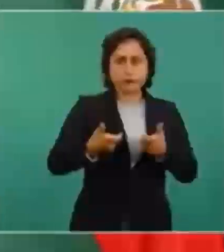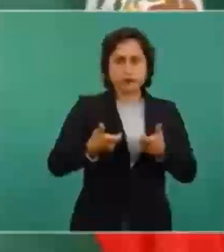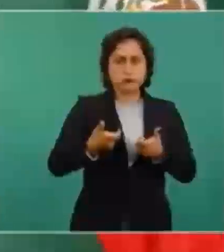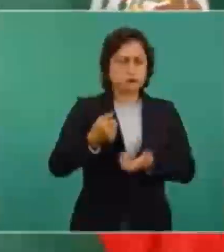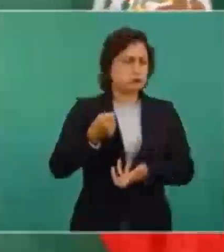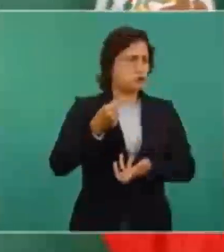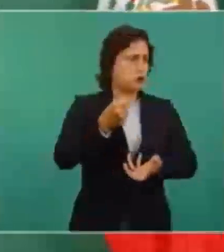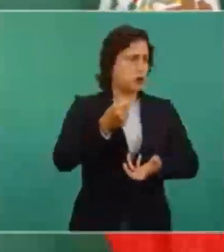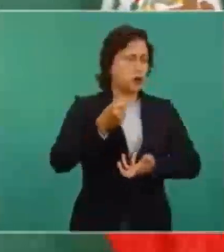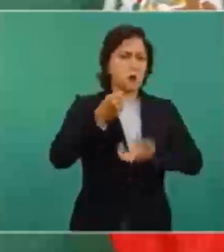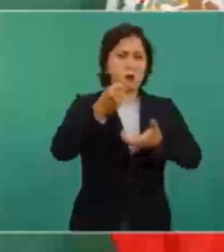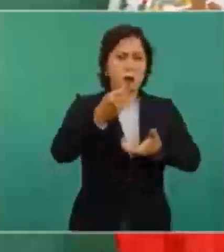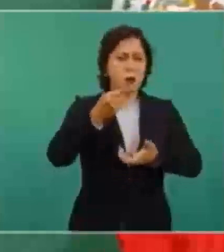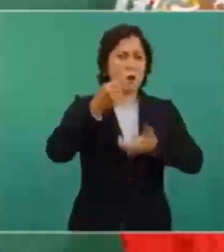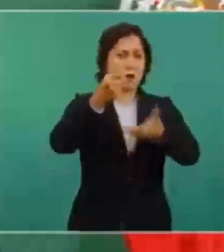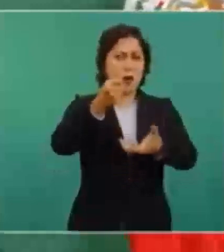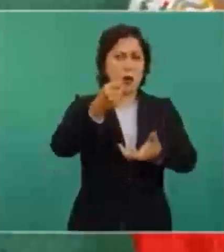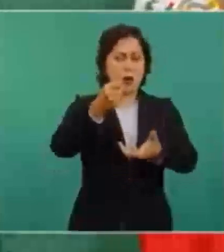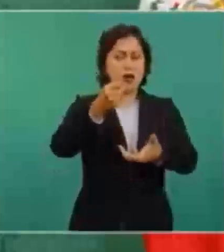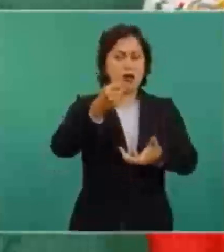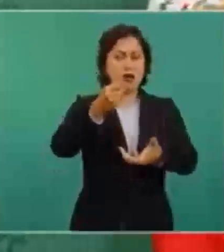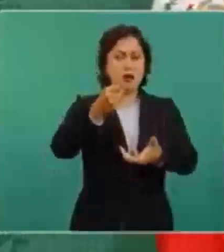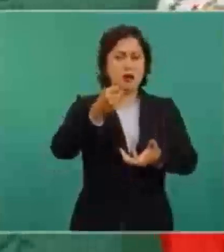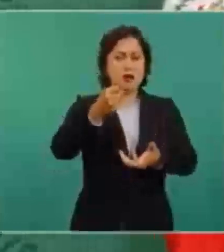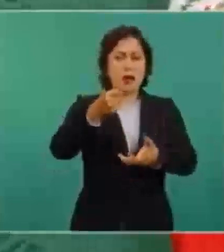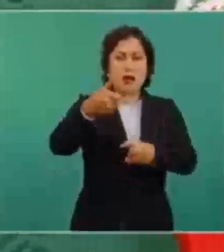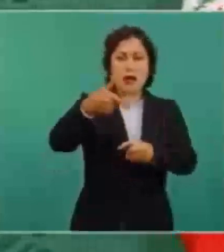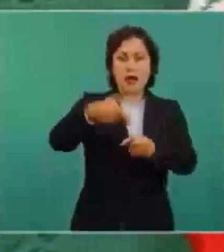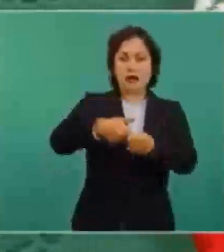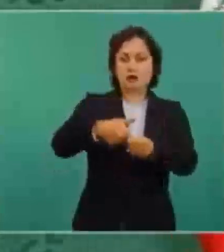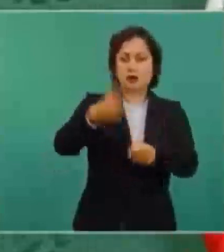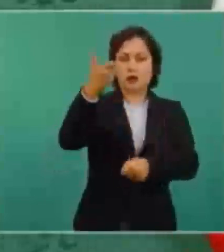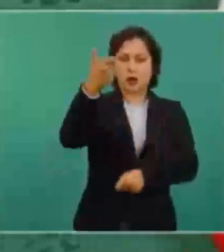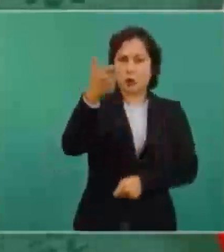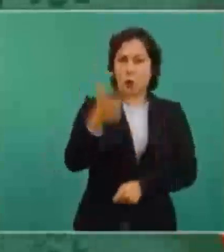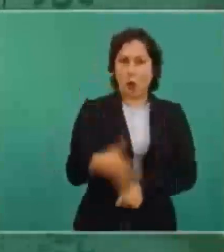inversión extranjera, iba a bajar el precio de las gasolinas.